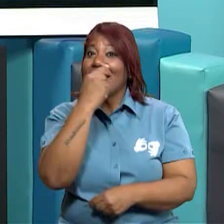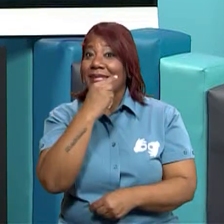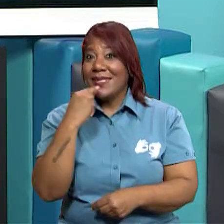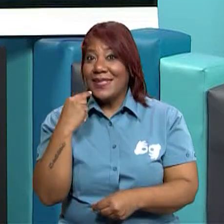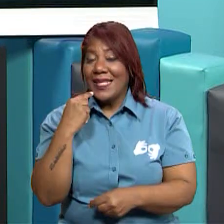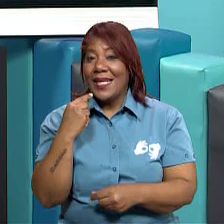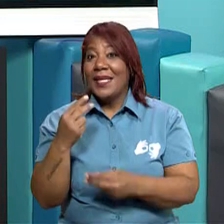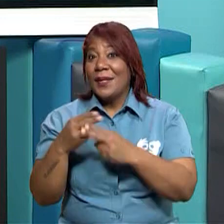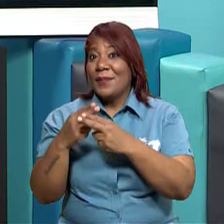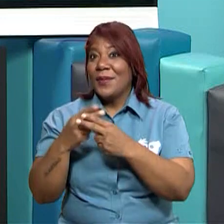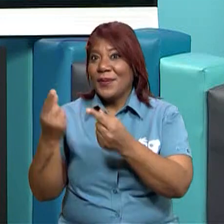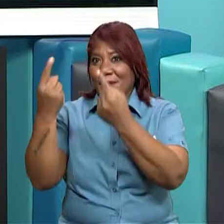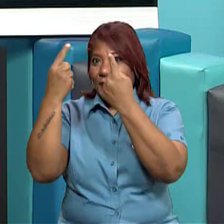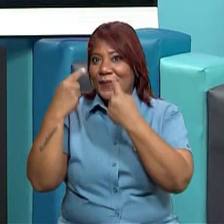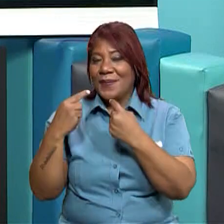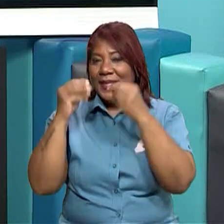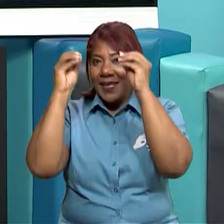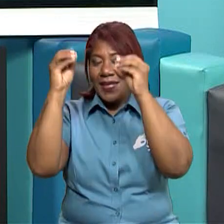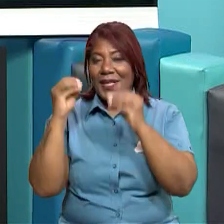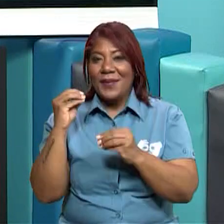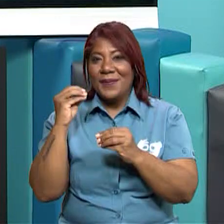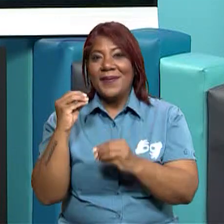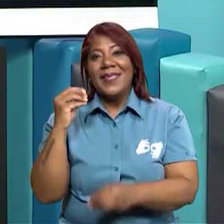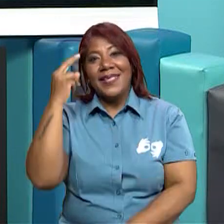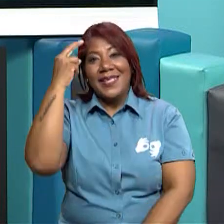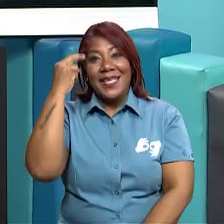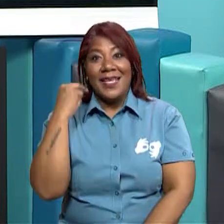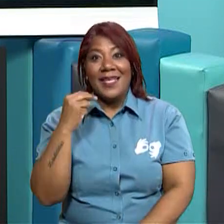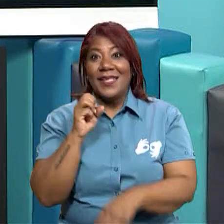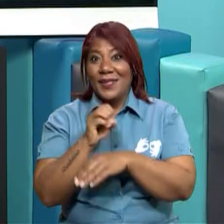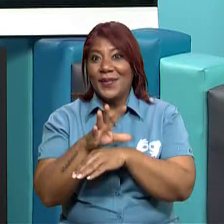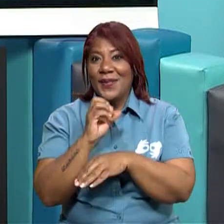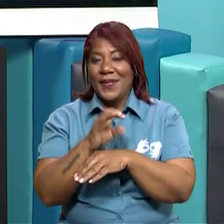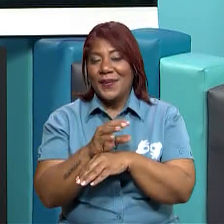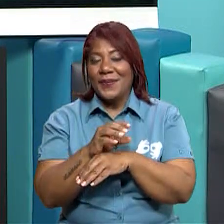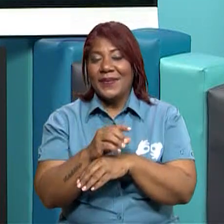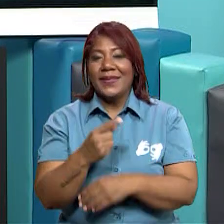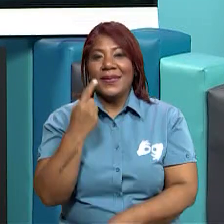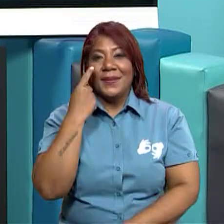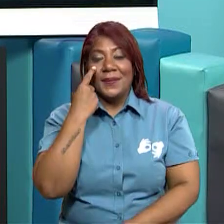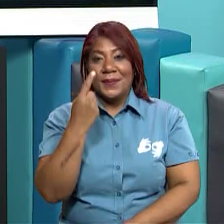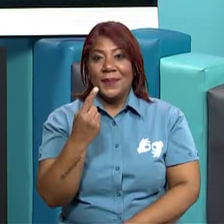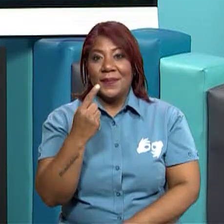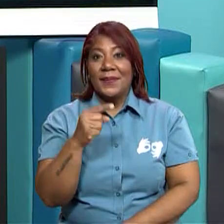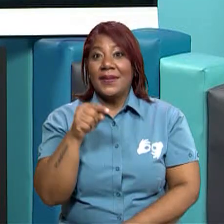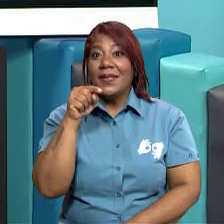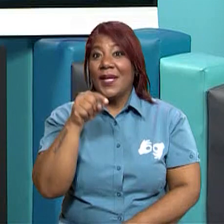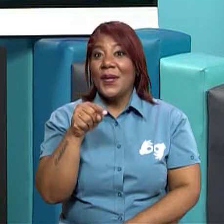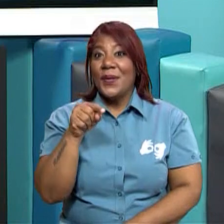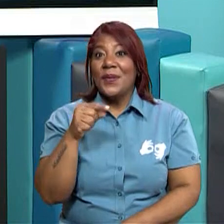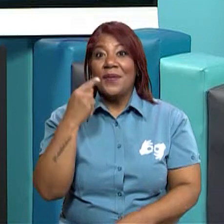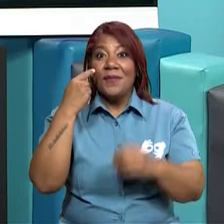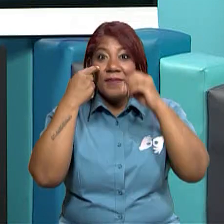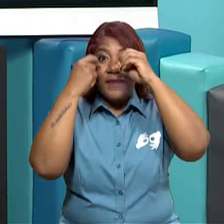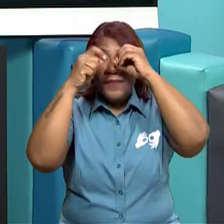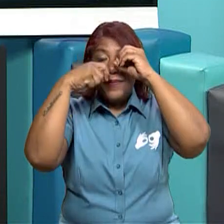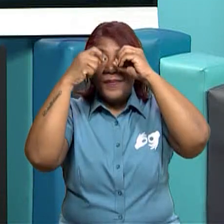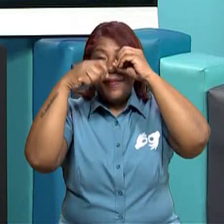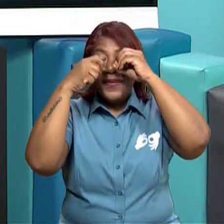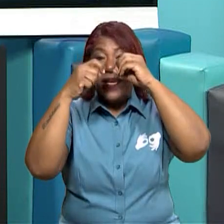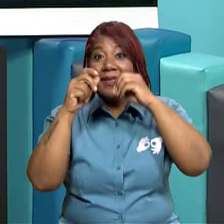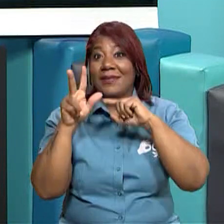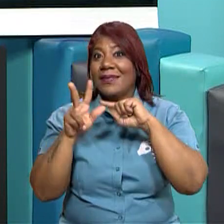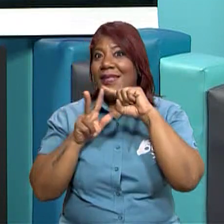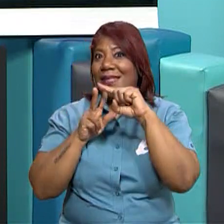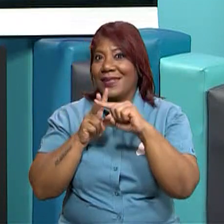interesantes ajustes para todos ustedes. También hoy nos toca la tercera cápsula del